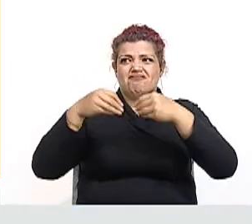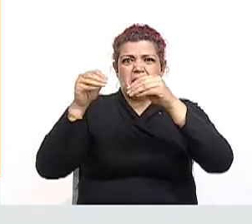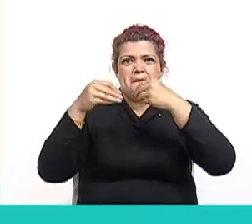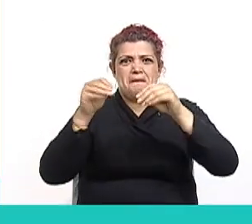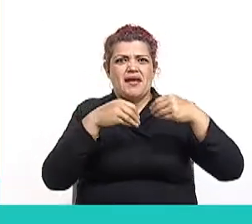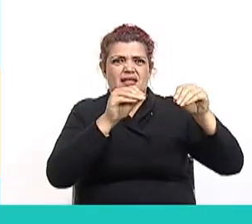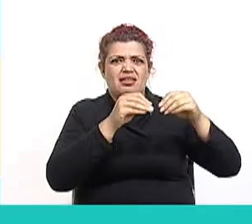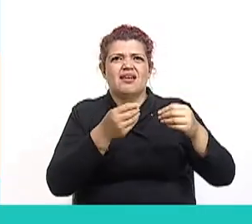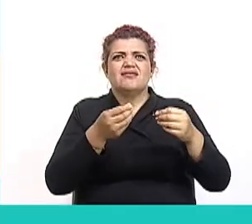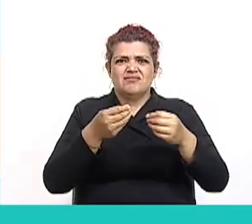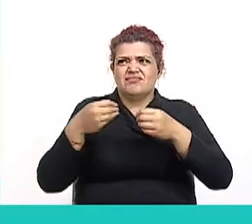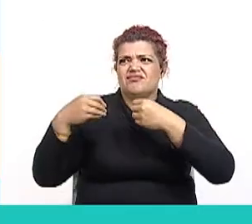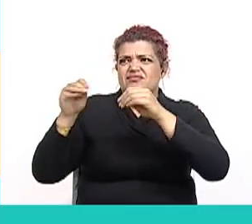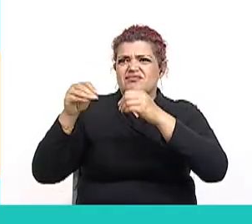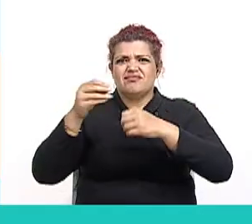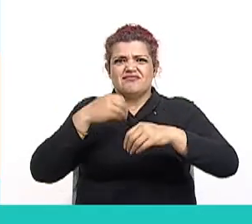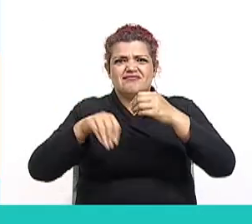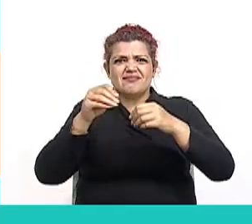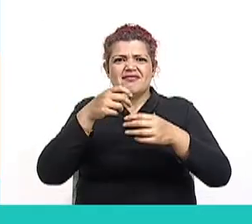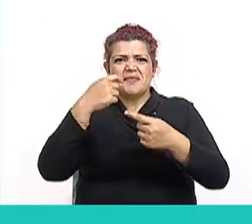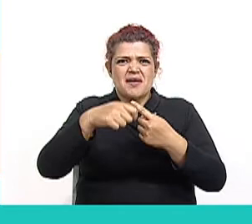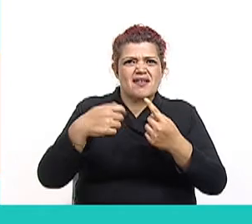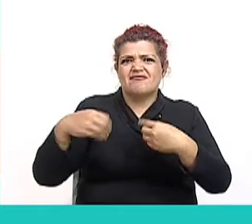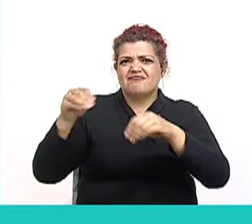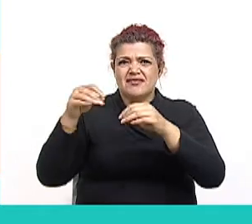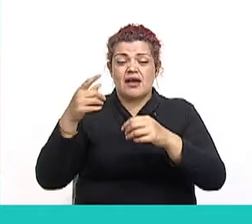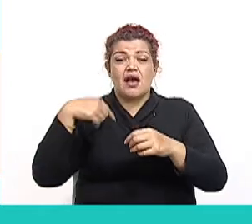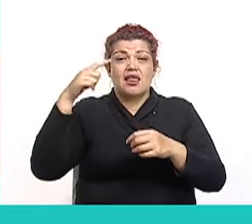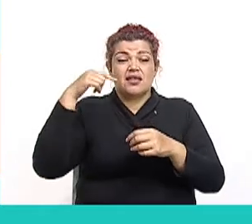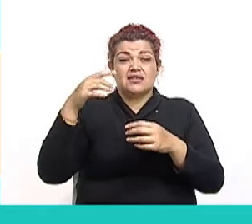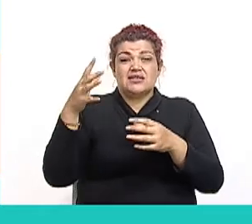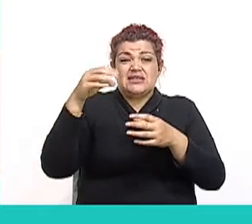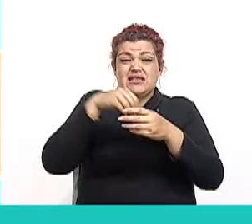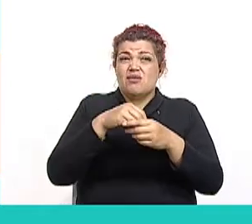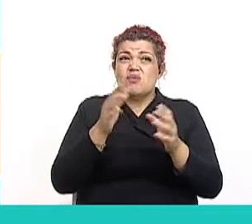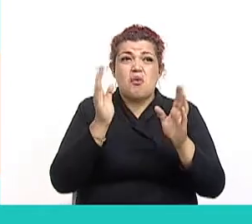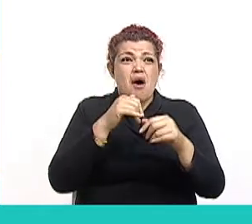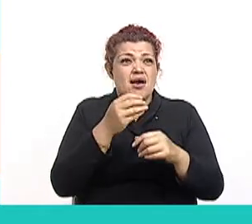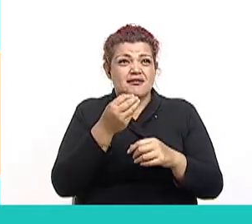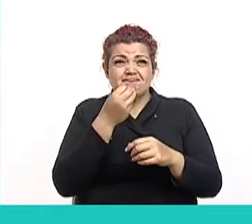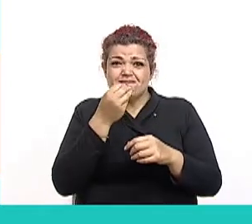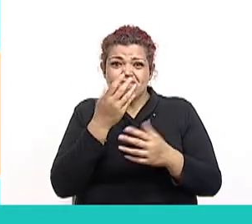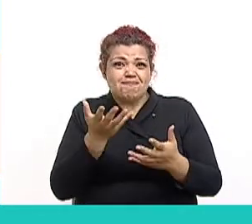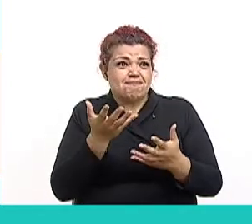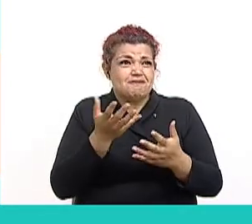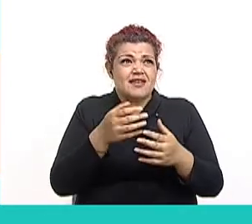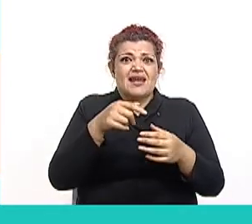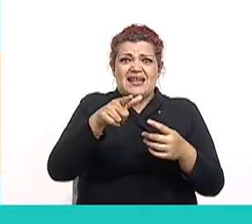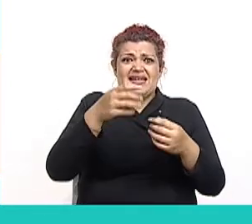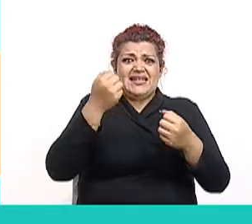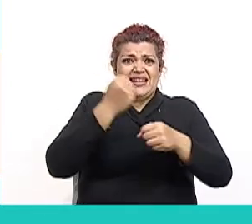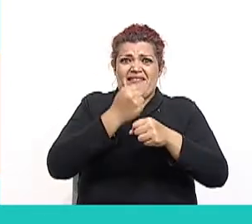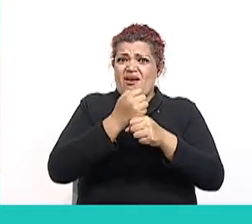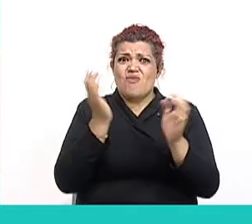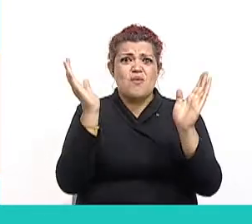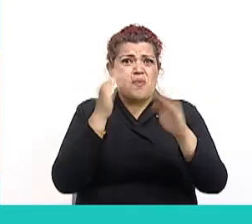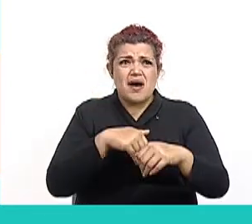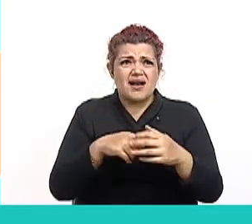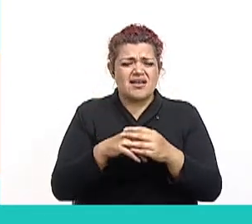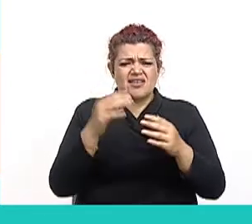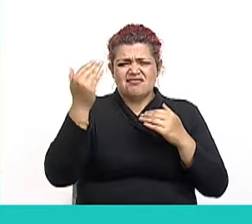A nivel interno, una escasez de abastos, aumento del desempleo, reducción de las importaciones,